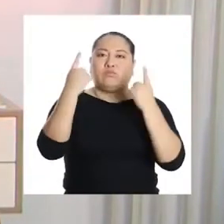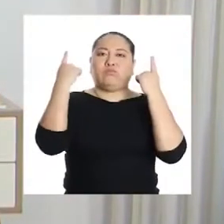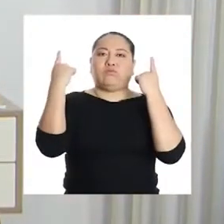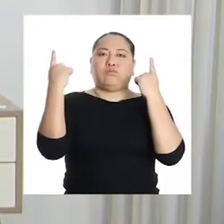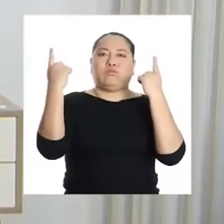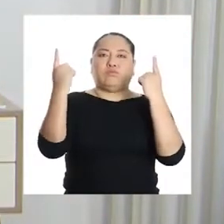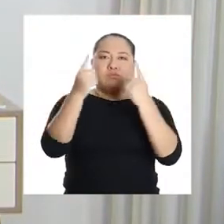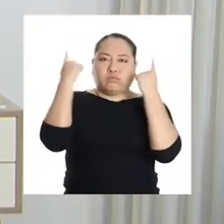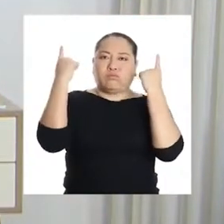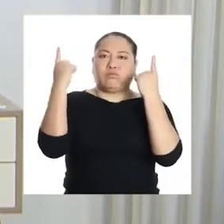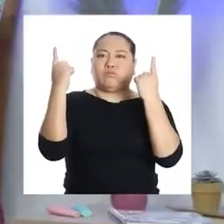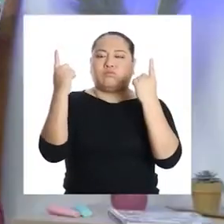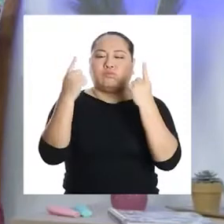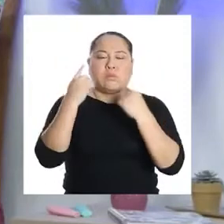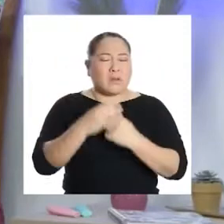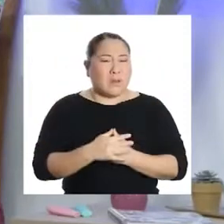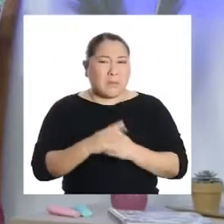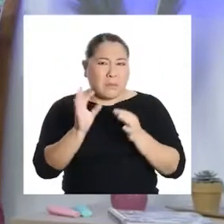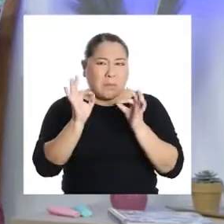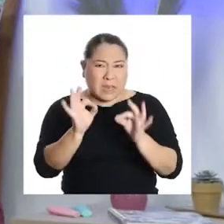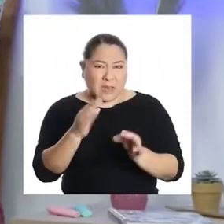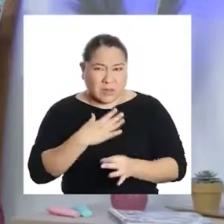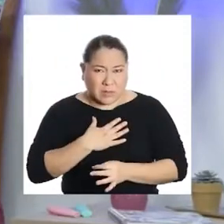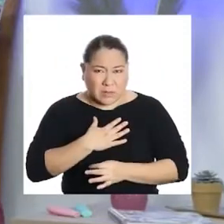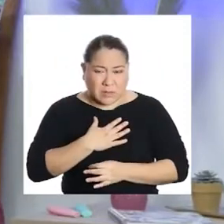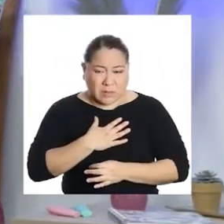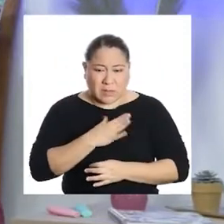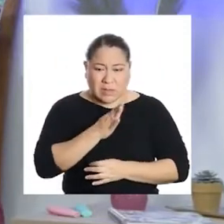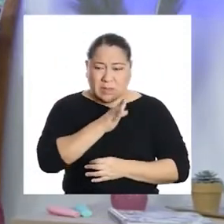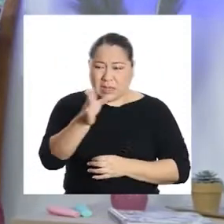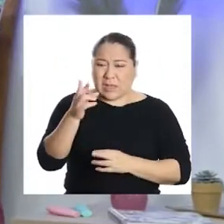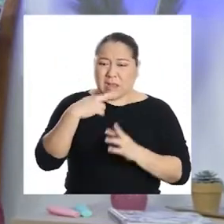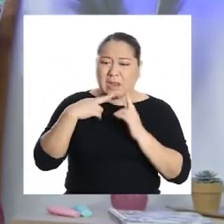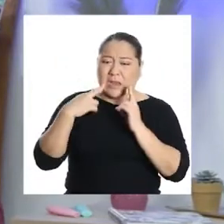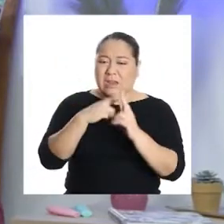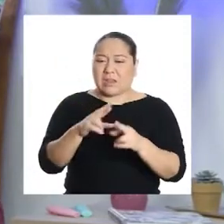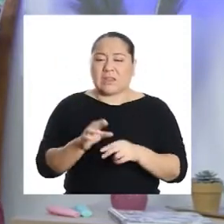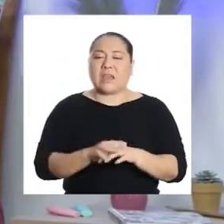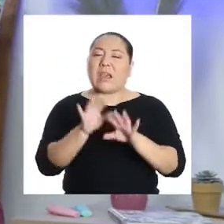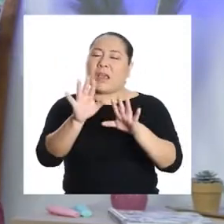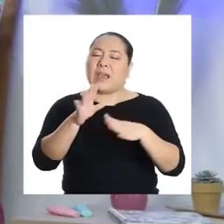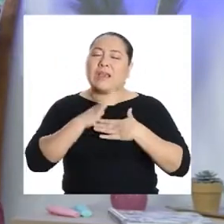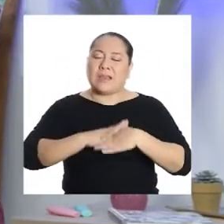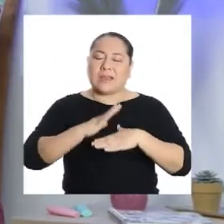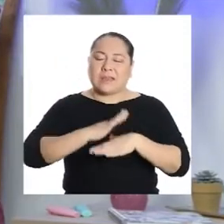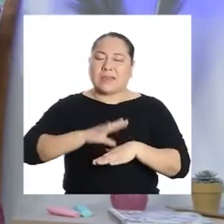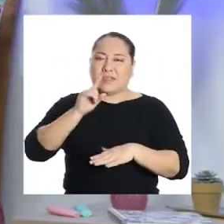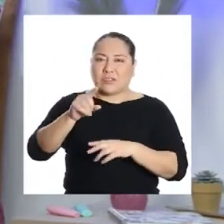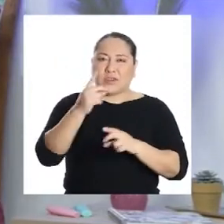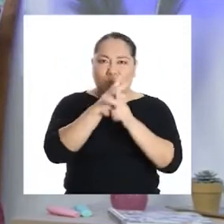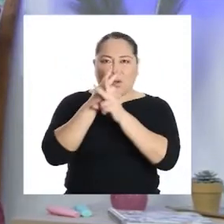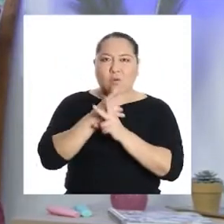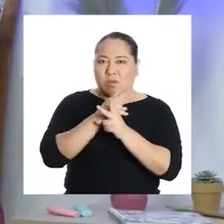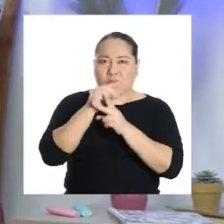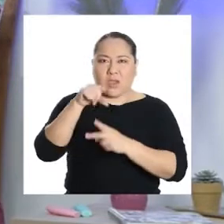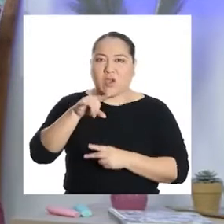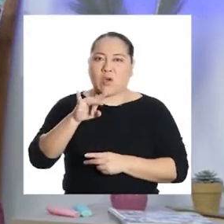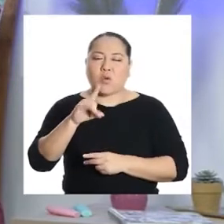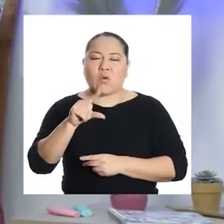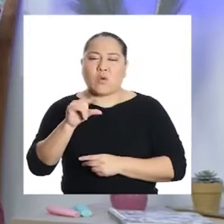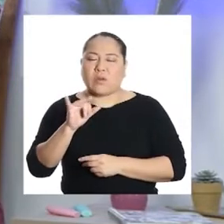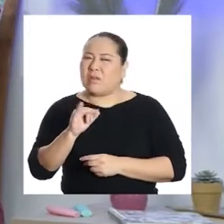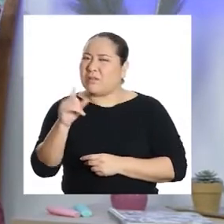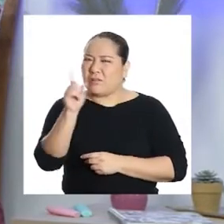pone en alerta. ¿Peligroso? ¿Ir al río? Tendré mucho cuidado, Google.